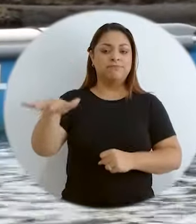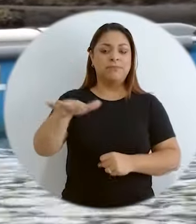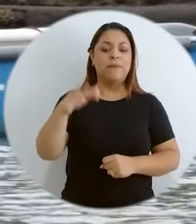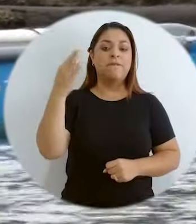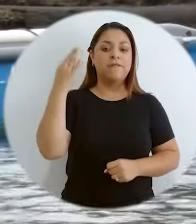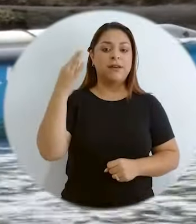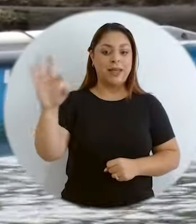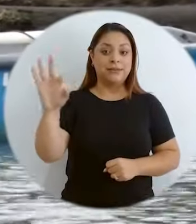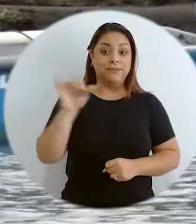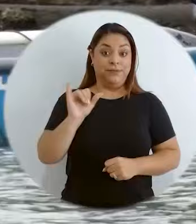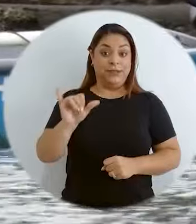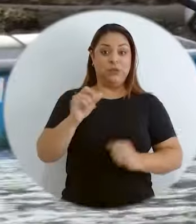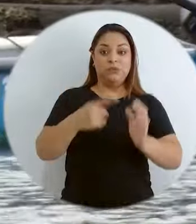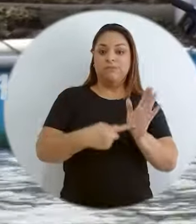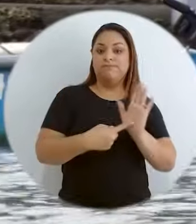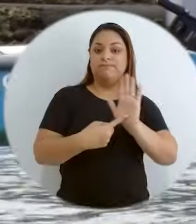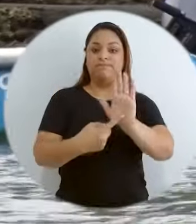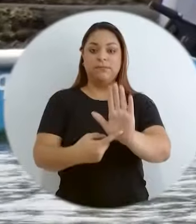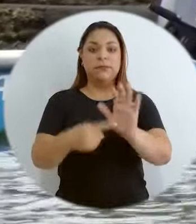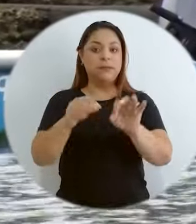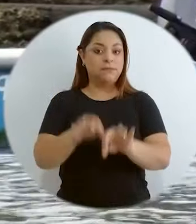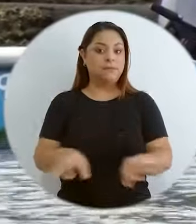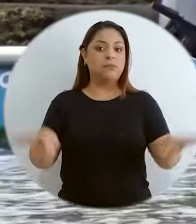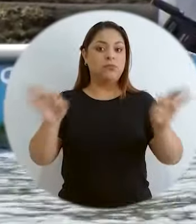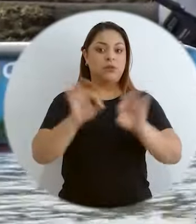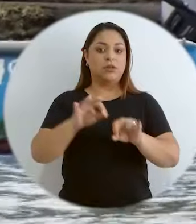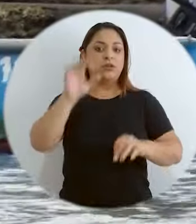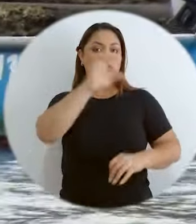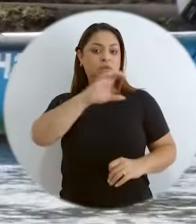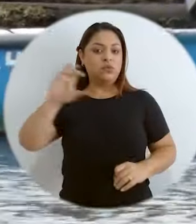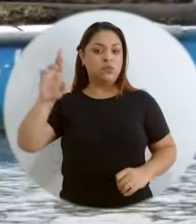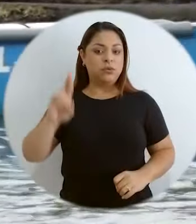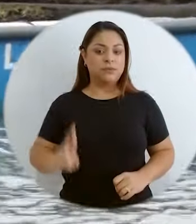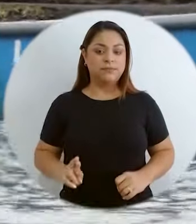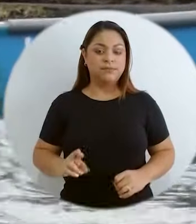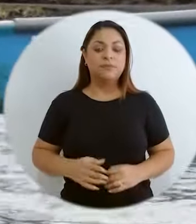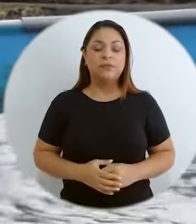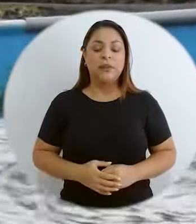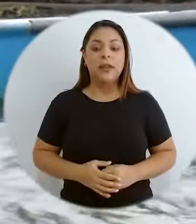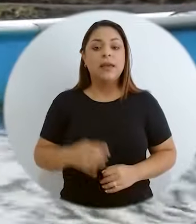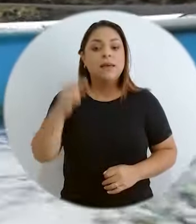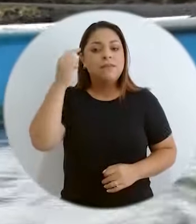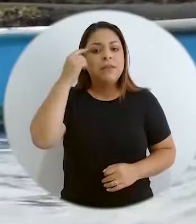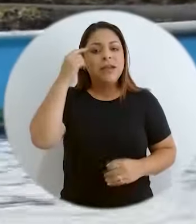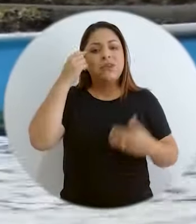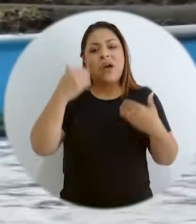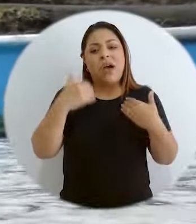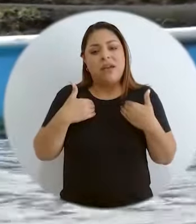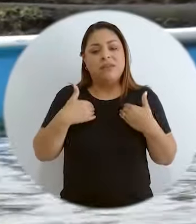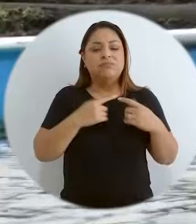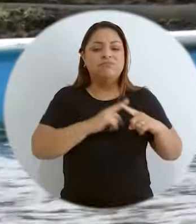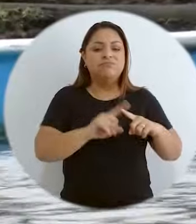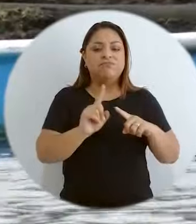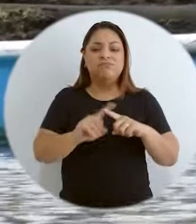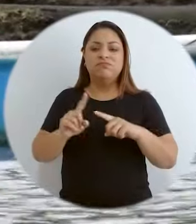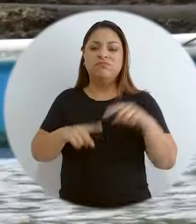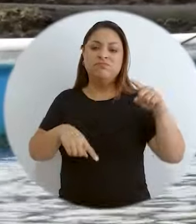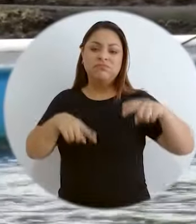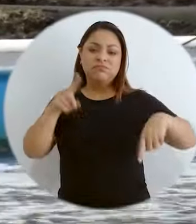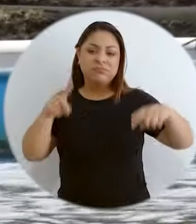importante al país, pienso que hay diferentes variables que